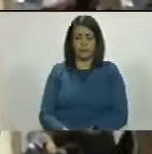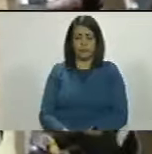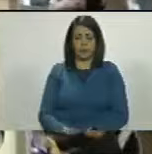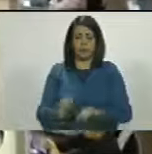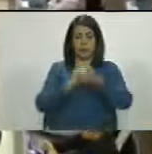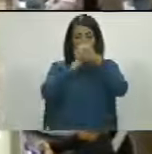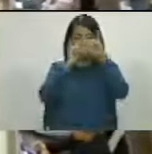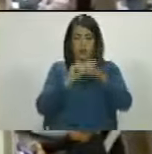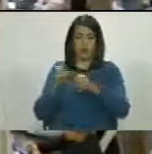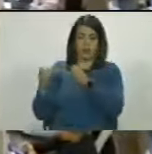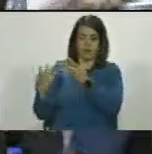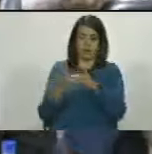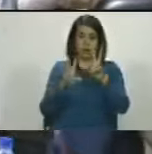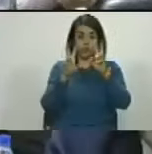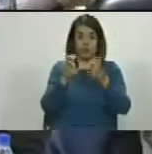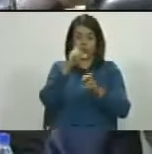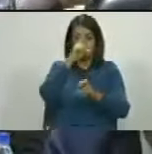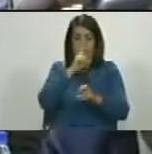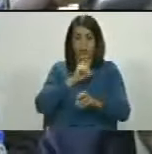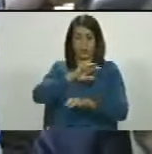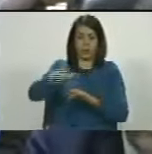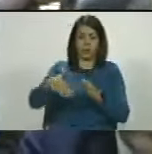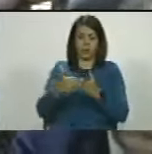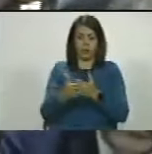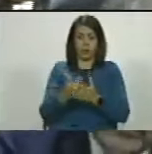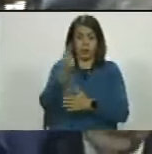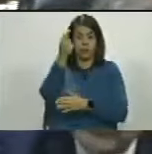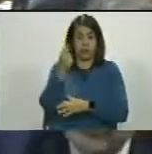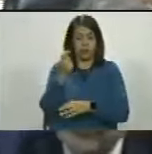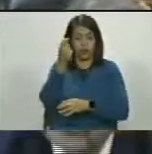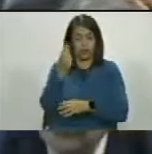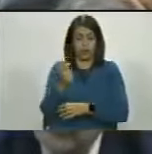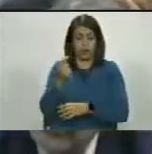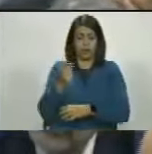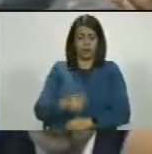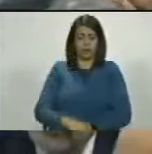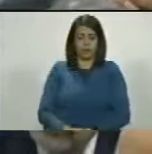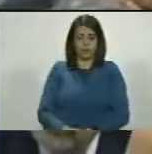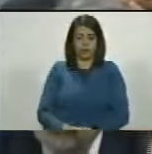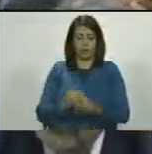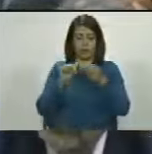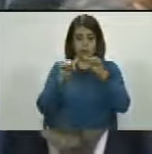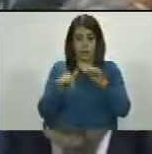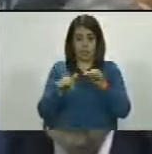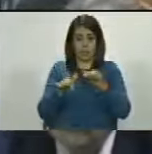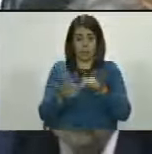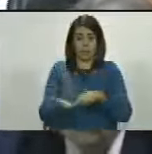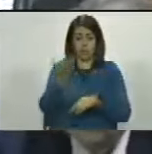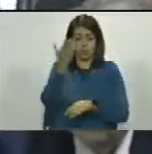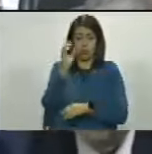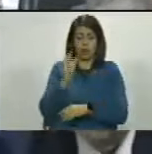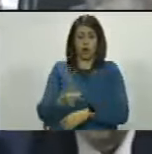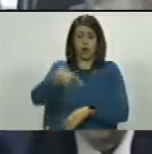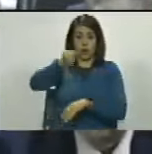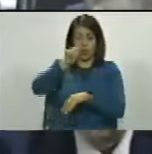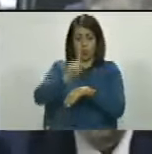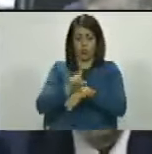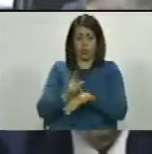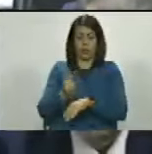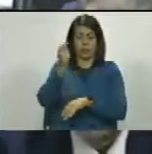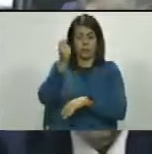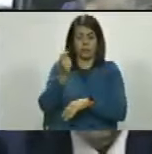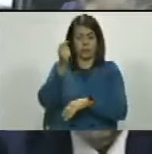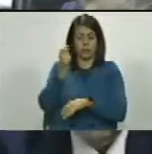Feliz y bendecido nuevo año para todas y para todos, colegas parlamentarios, de esta legítima Asamblea Nacional que